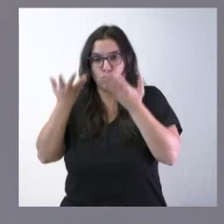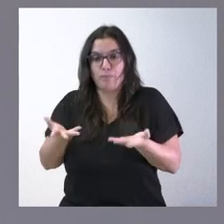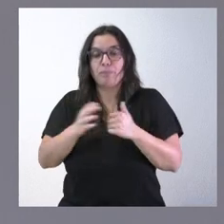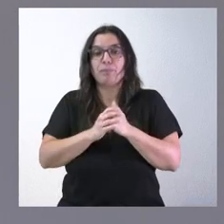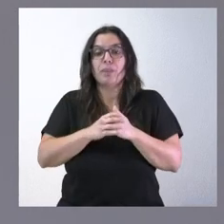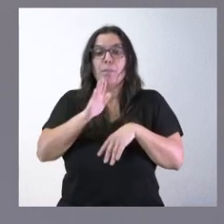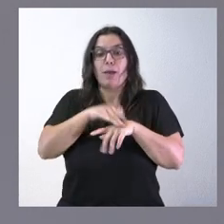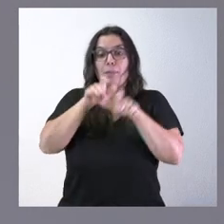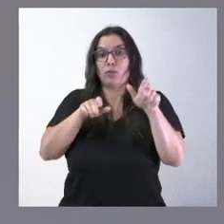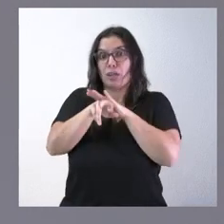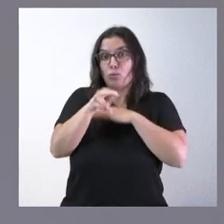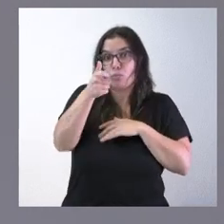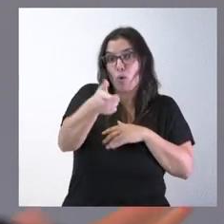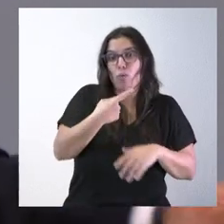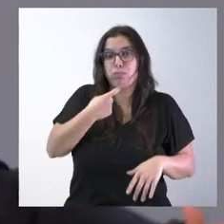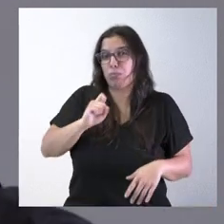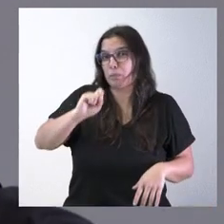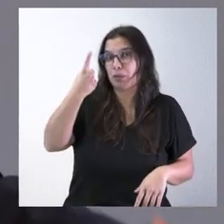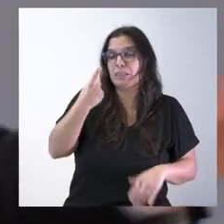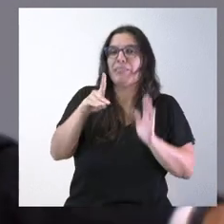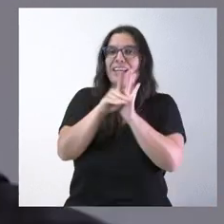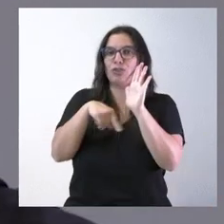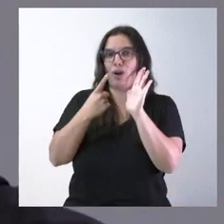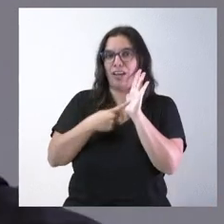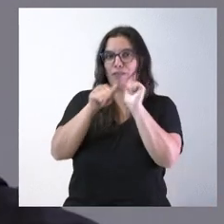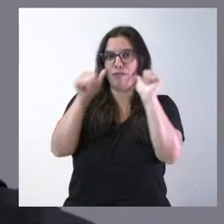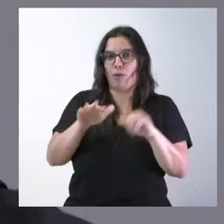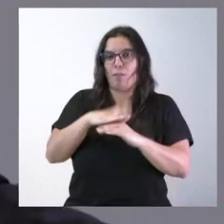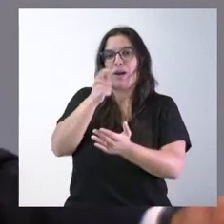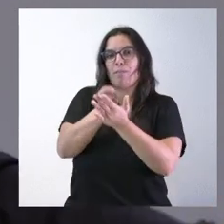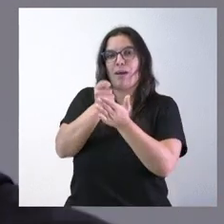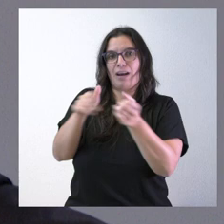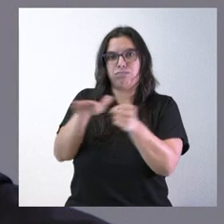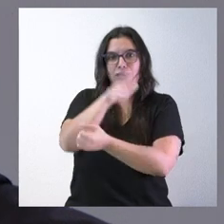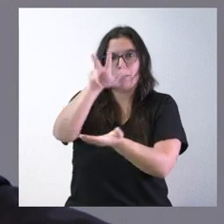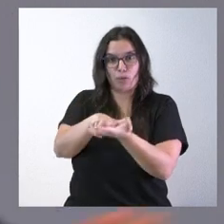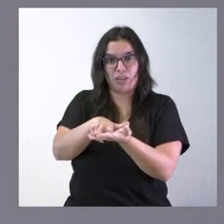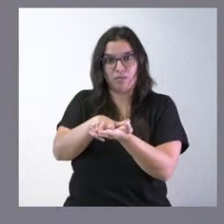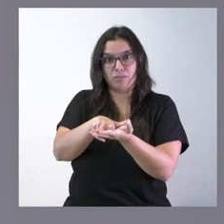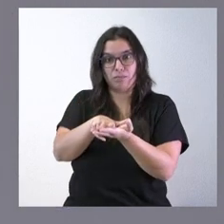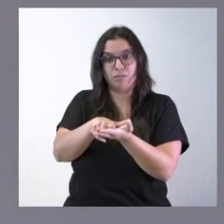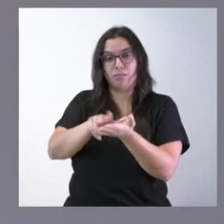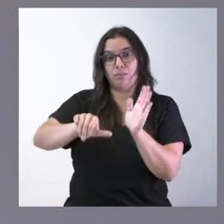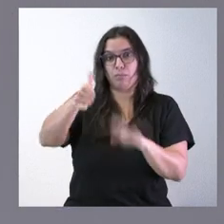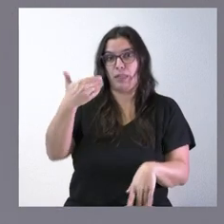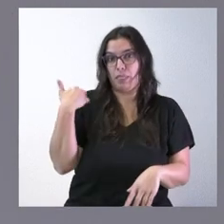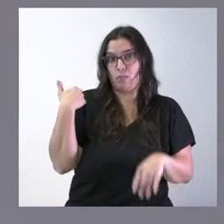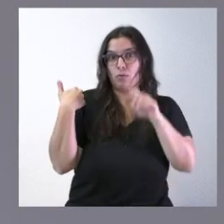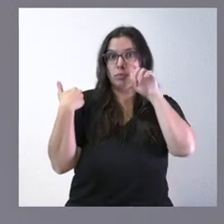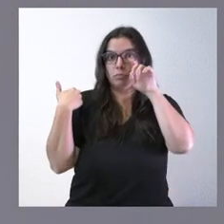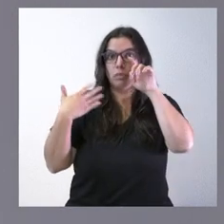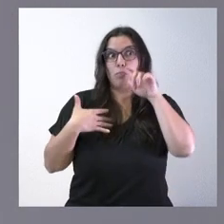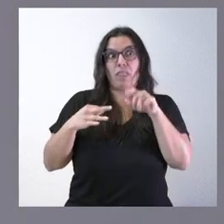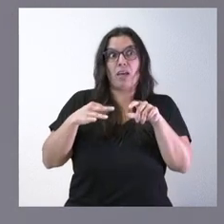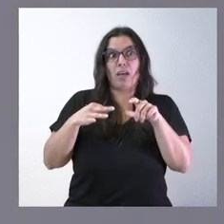personas con menos recursos y con más dificultades un decreto ley para el pago de las hipotecas que se ha aprobado el decreto ley recientemente y que seguramente pueda ser